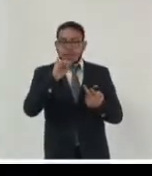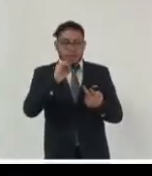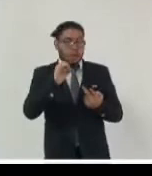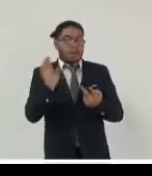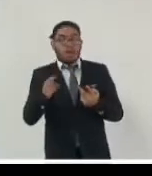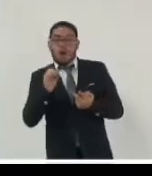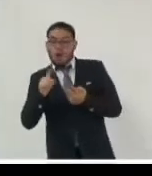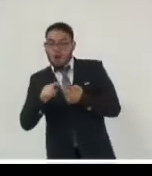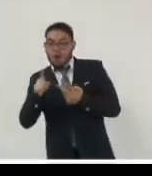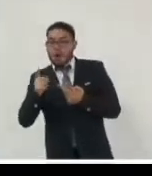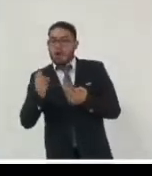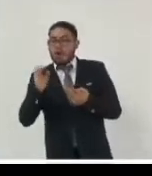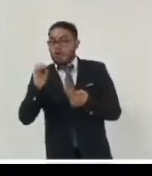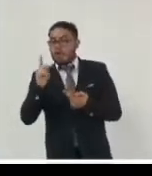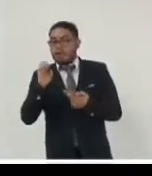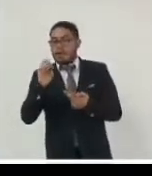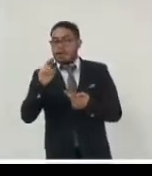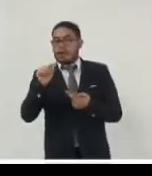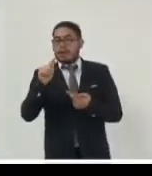retiro proactivo pero